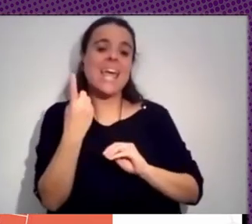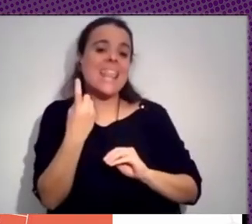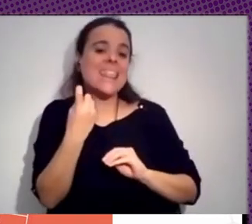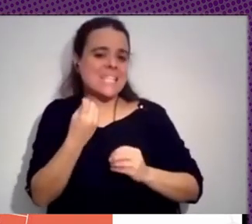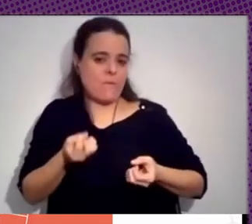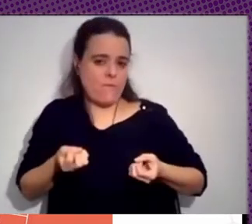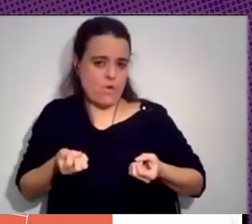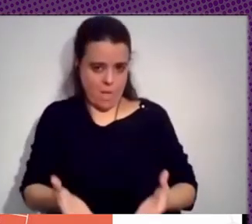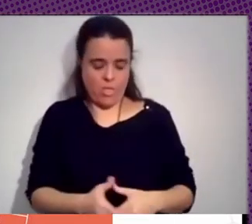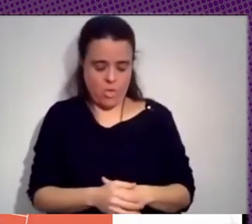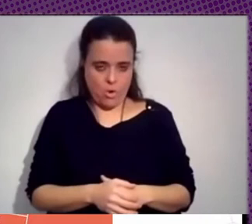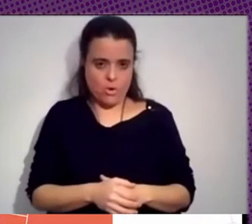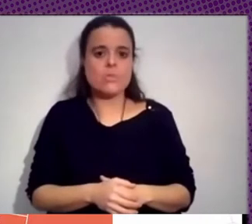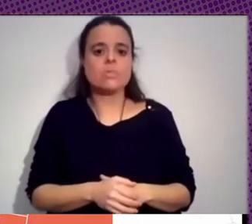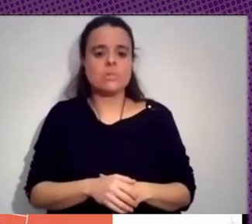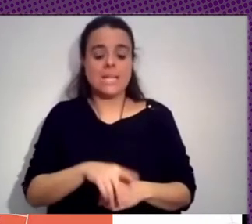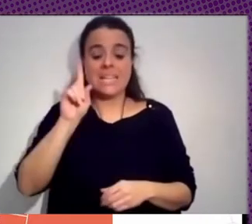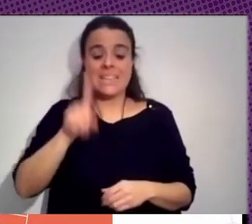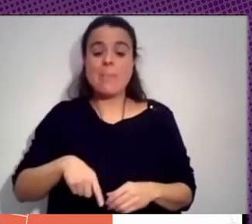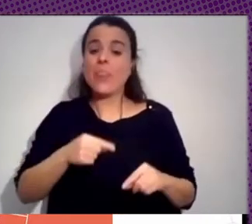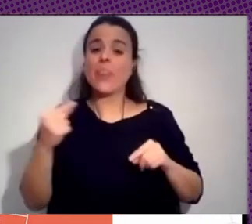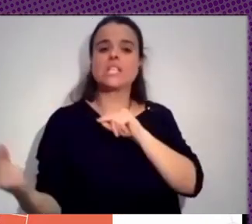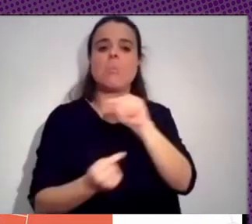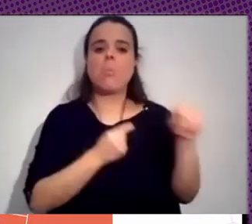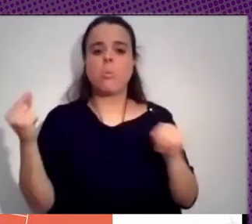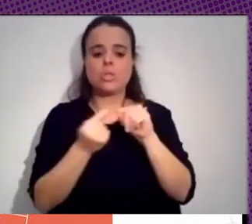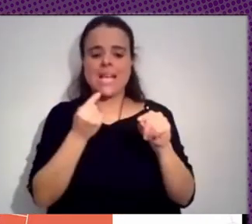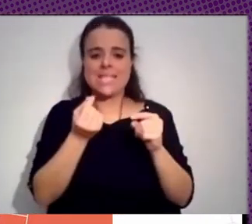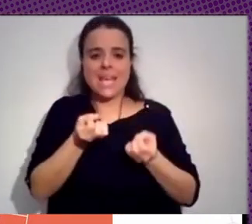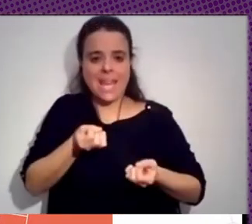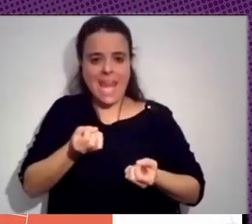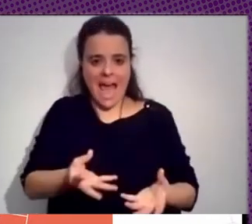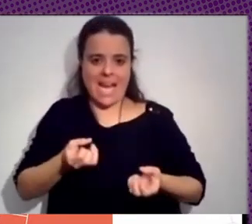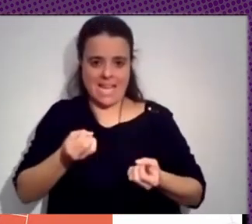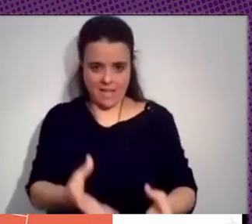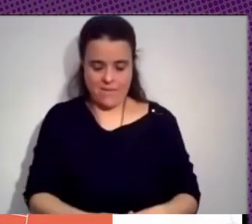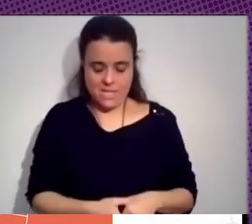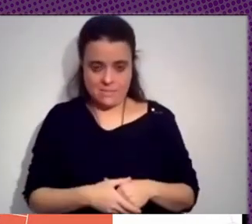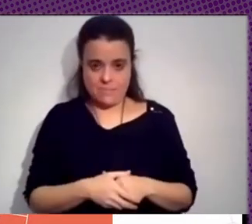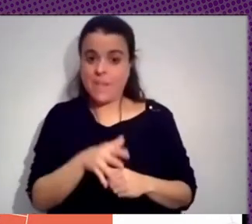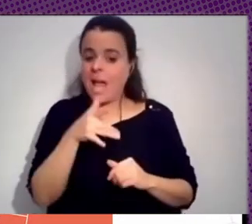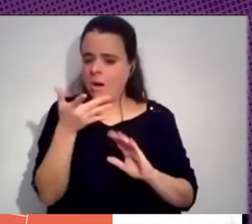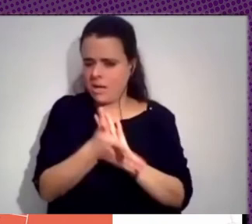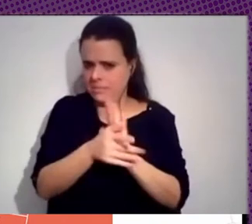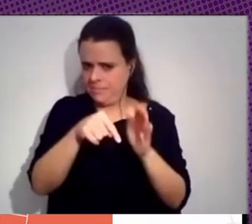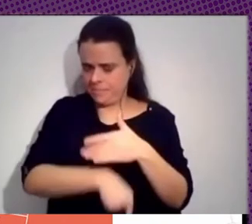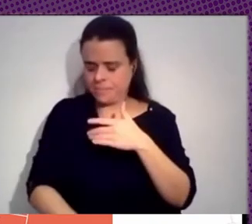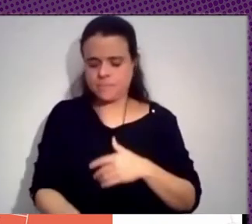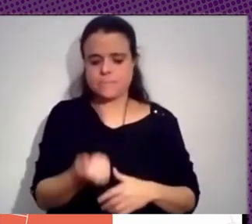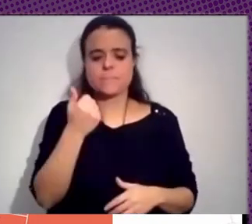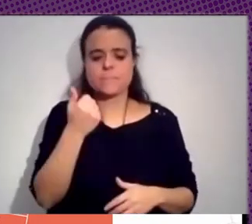disputas de narrativas. Las disputas de narrativas, ahora voy a hablar de eso, las entendemos como cómo hay